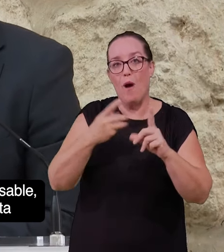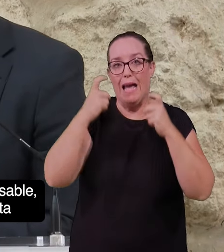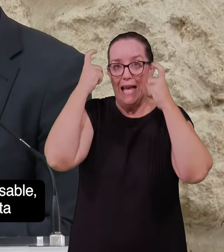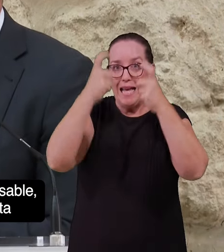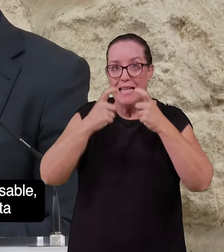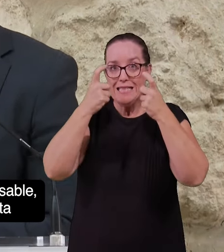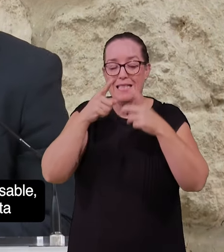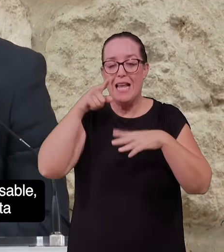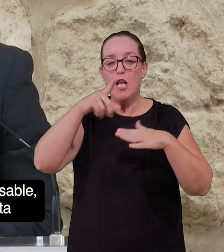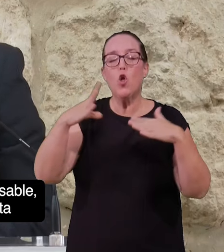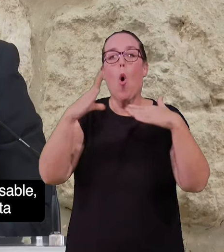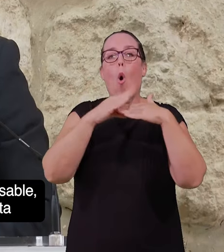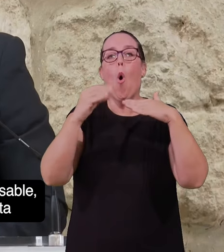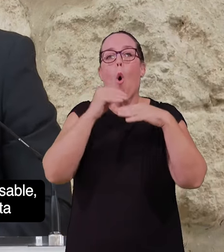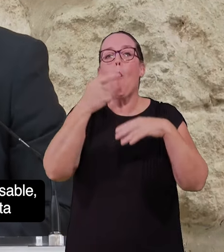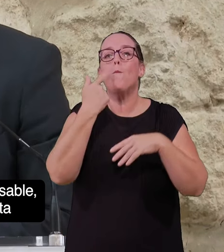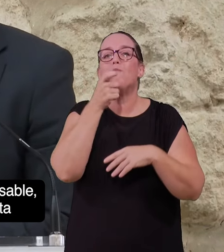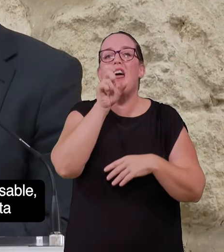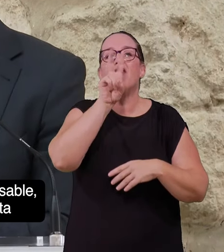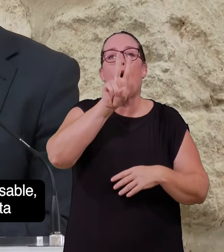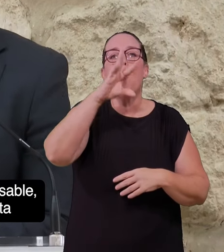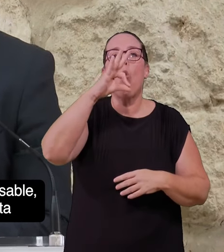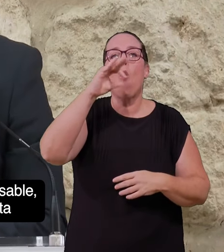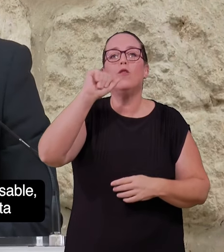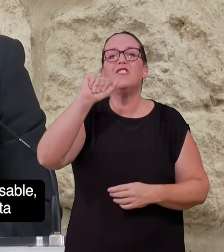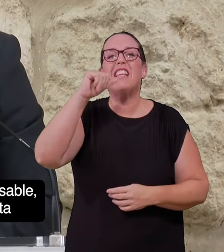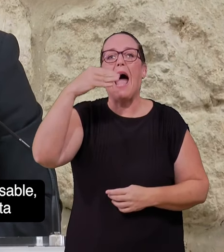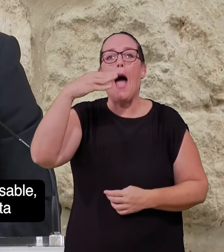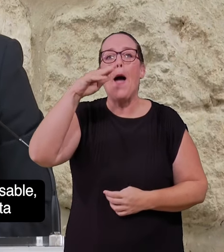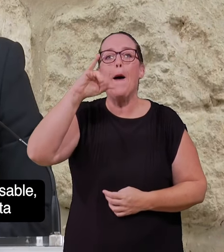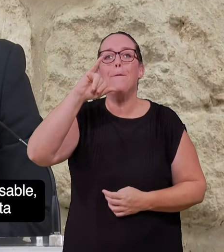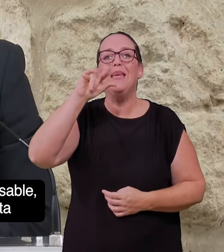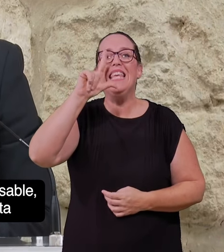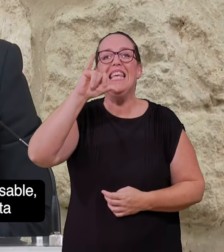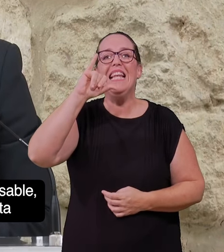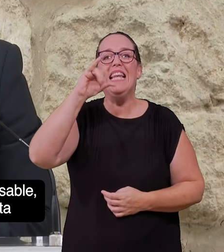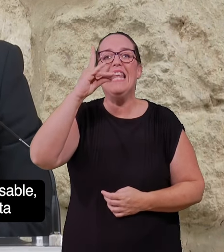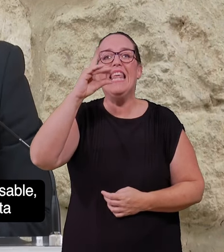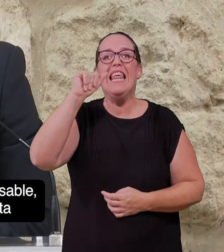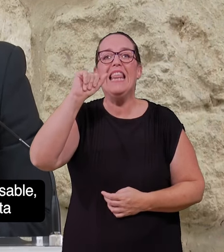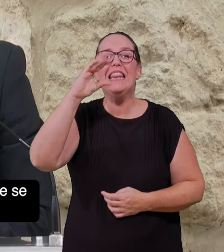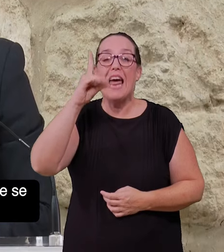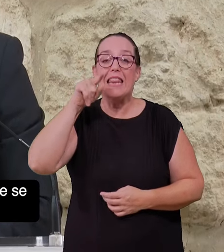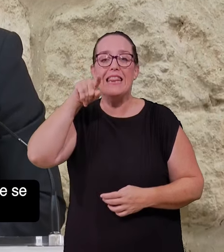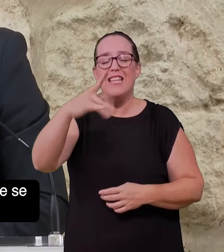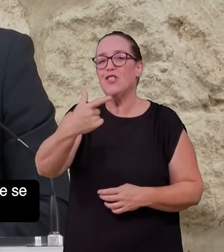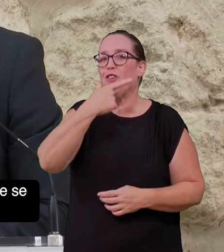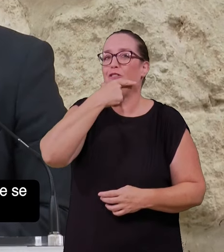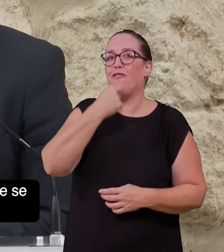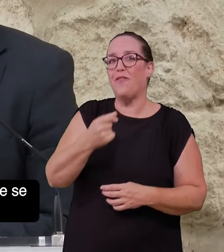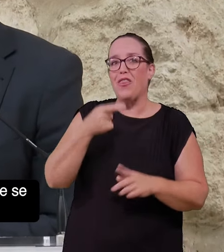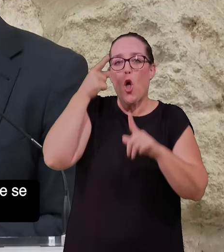lo que se conoce como usabilidad, algo que es usable, algo que es práctico, algo que es intuitivo. Eso facilita mucho mejor